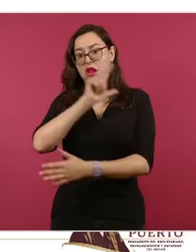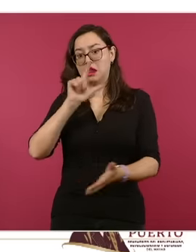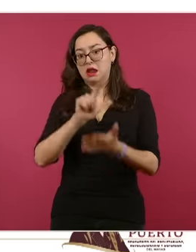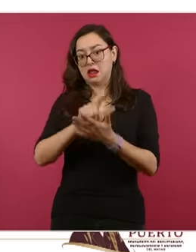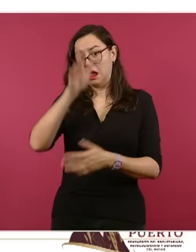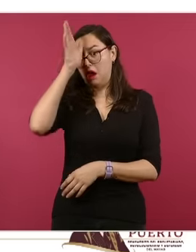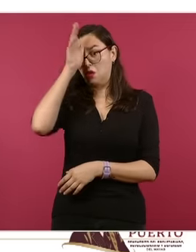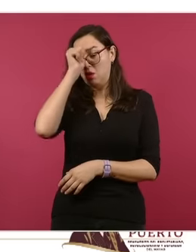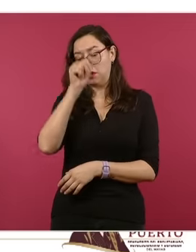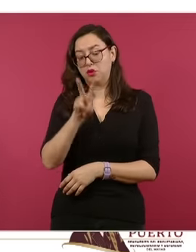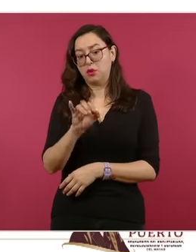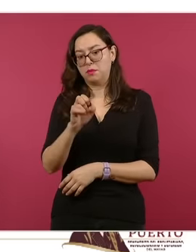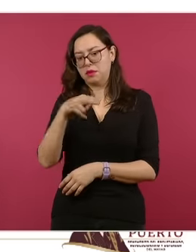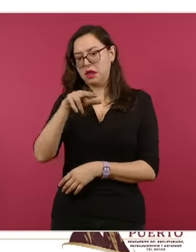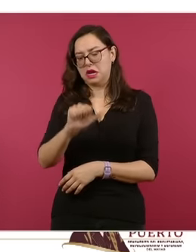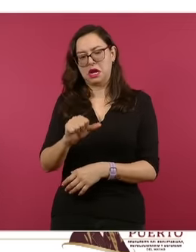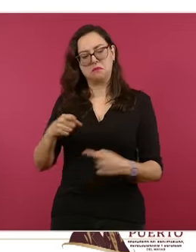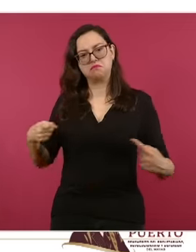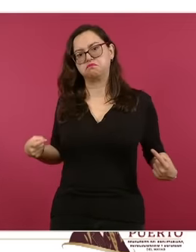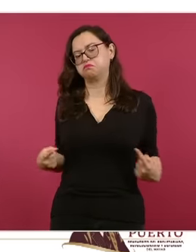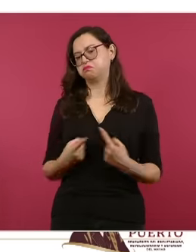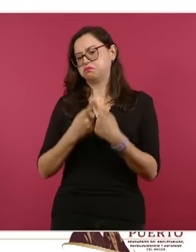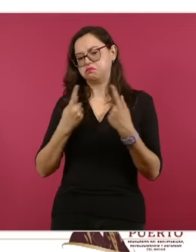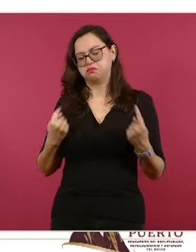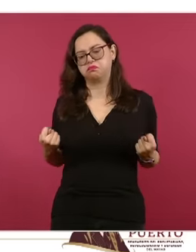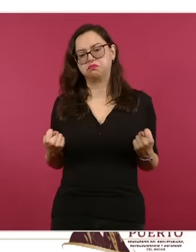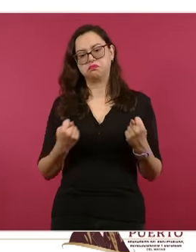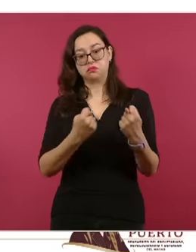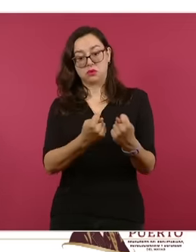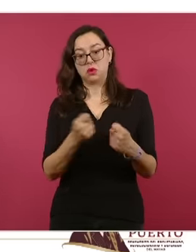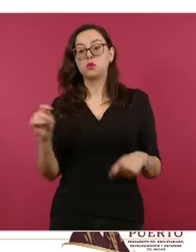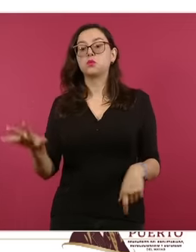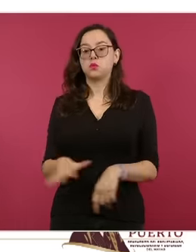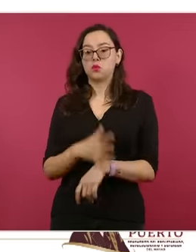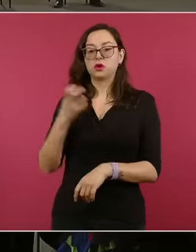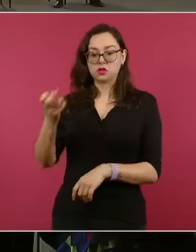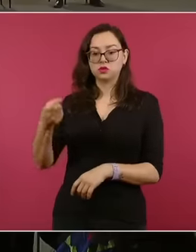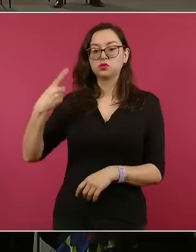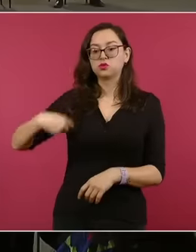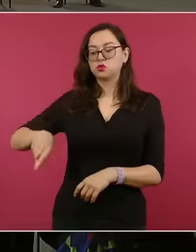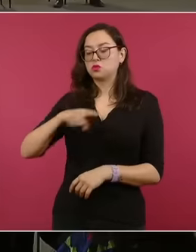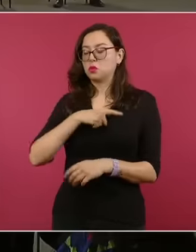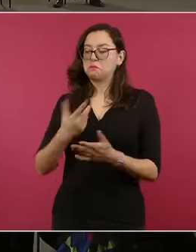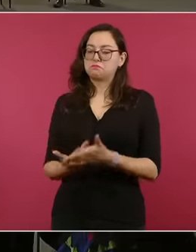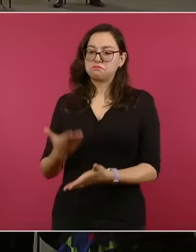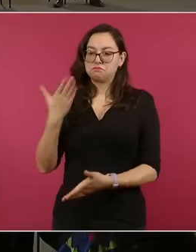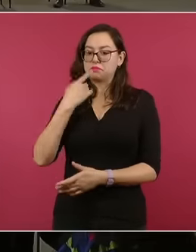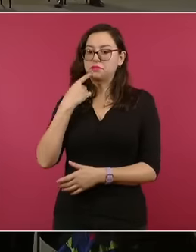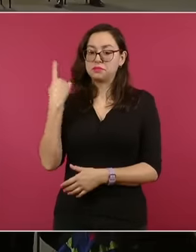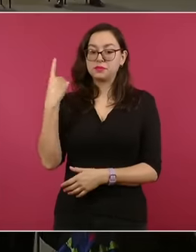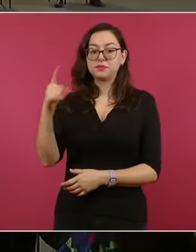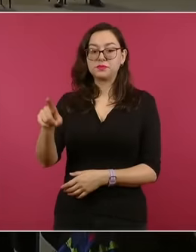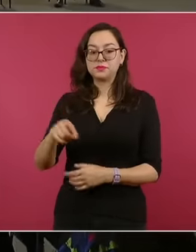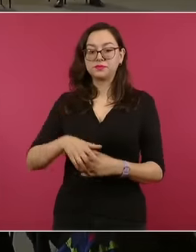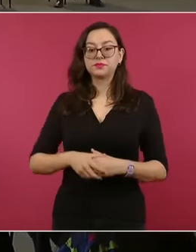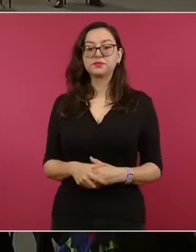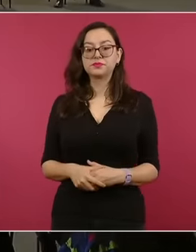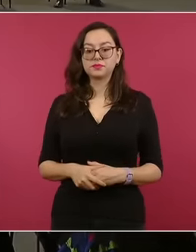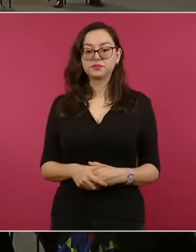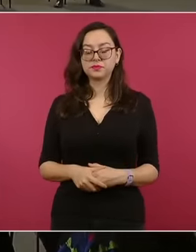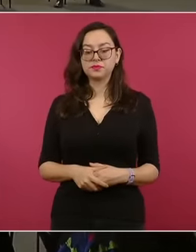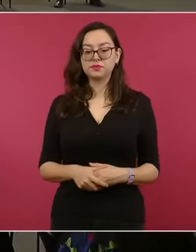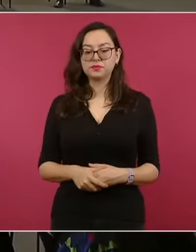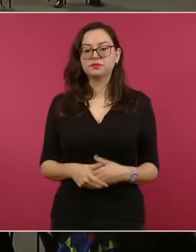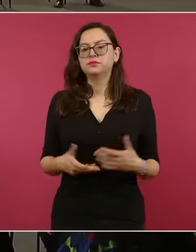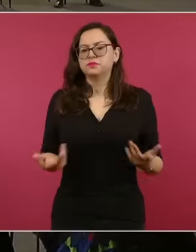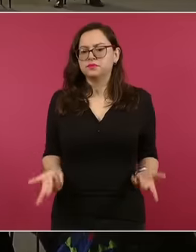violenta agresión es lo que nosotros estamos llevando ante la Corte Internacional. La siguiente, por favor. Estos son los reclamos